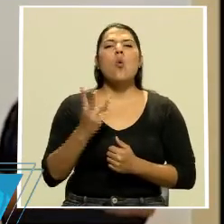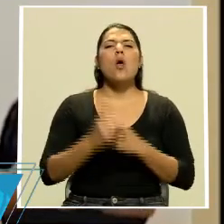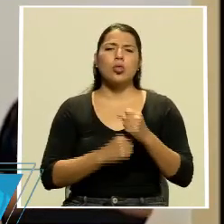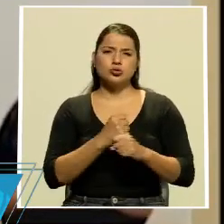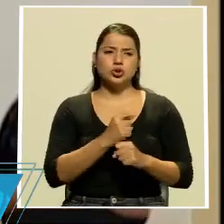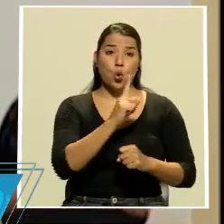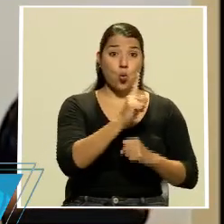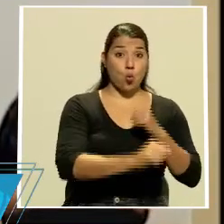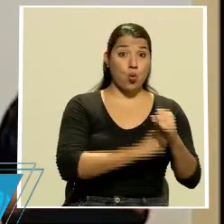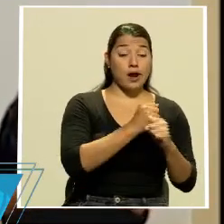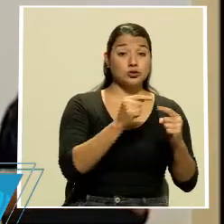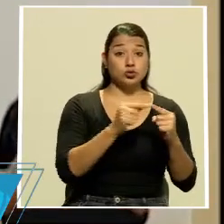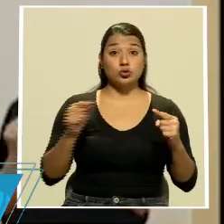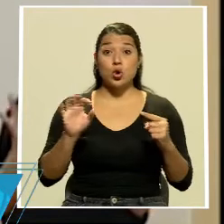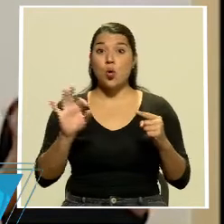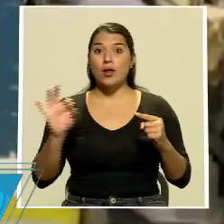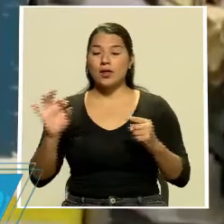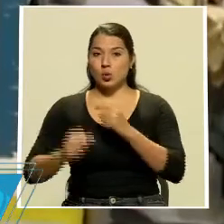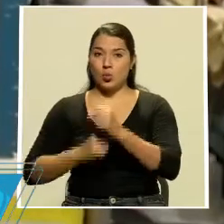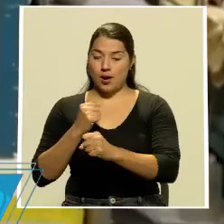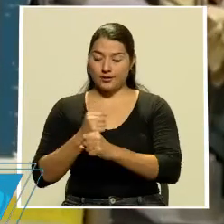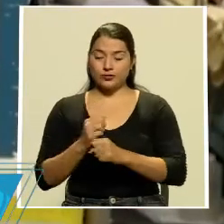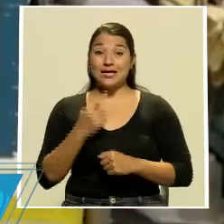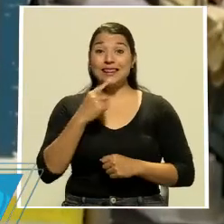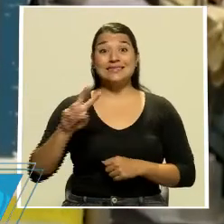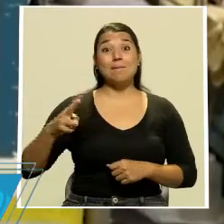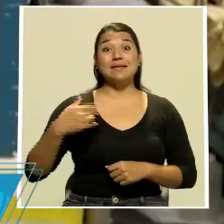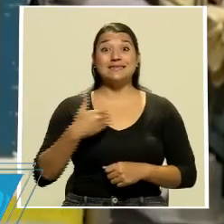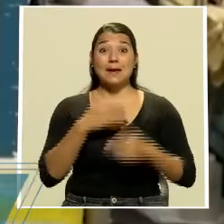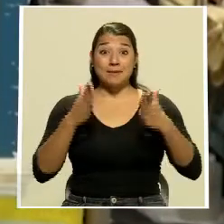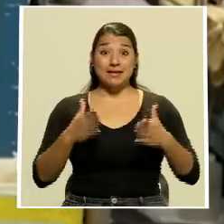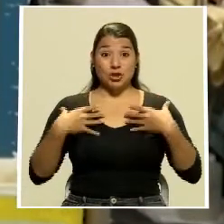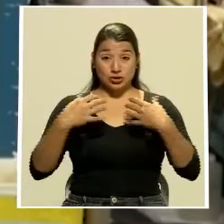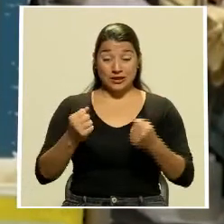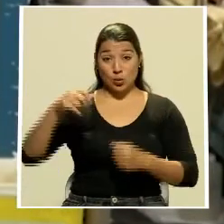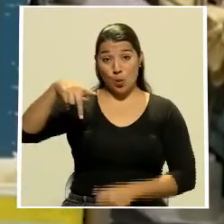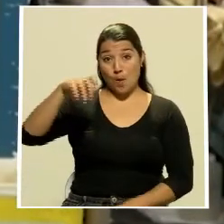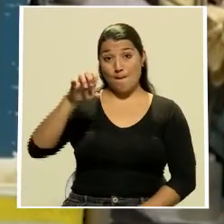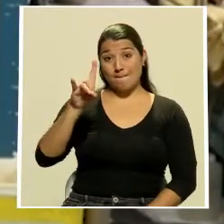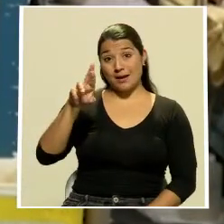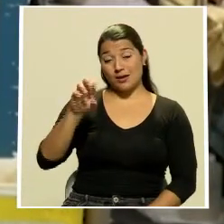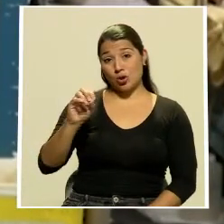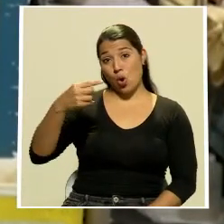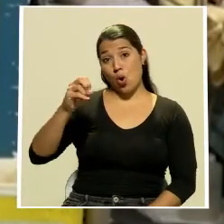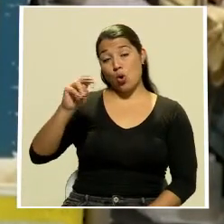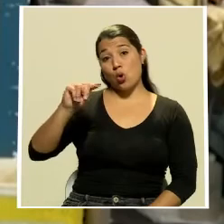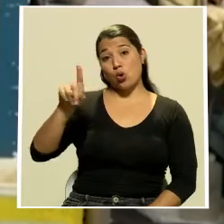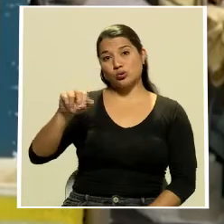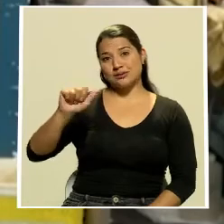de edad de 1 a 91 años. Según el Vice Ministro de Salud, Pedro González, el país registra 1